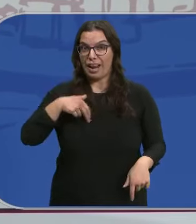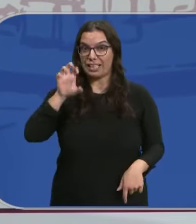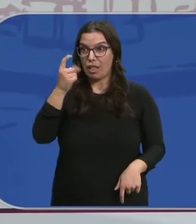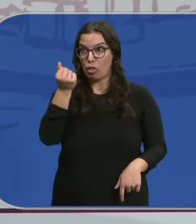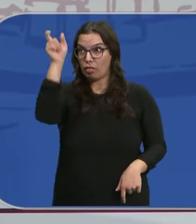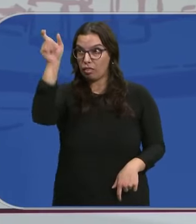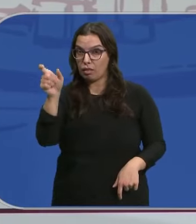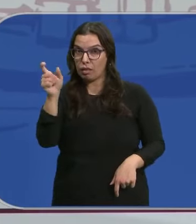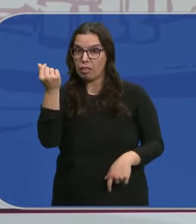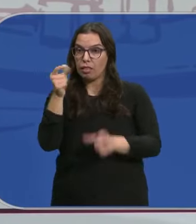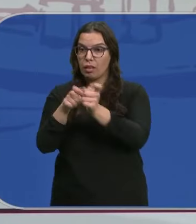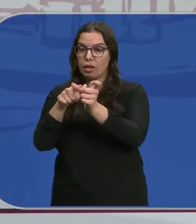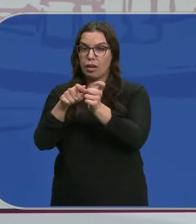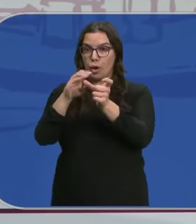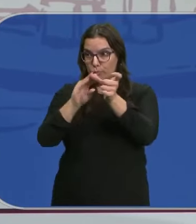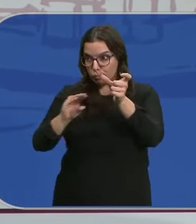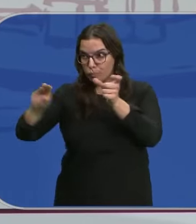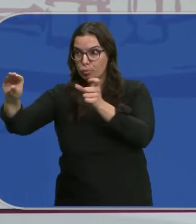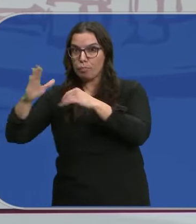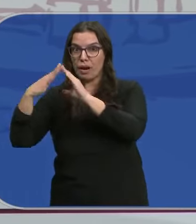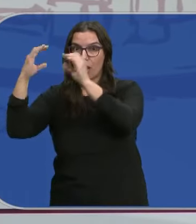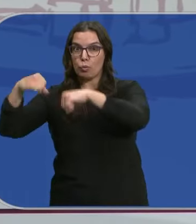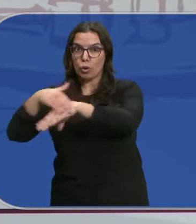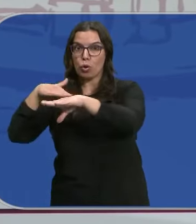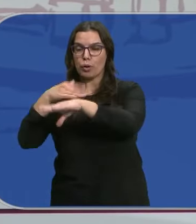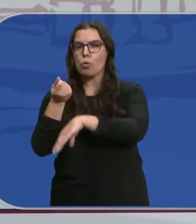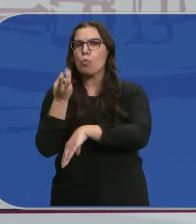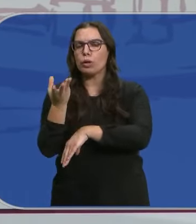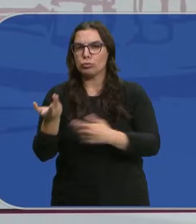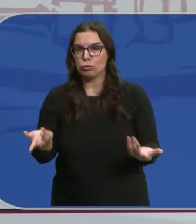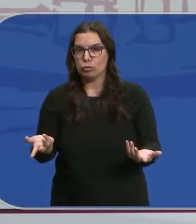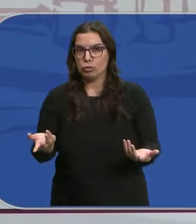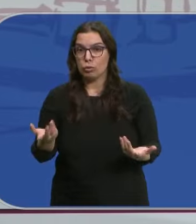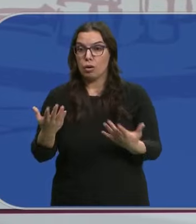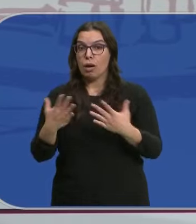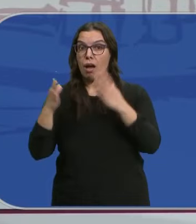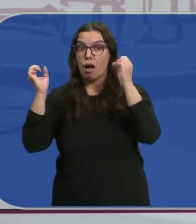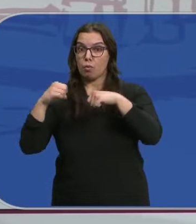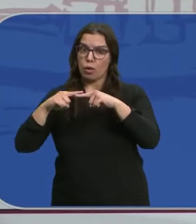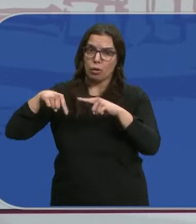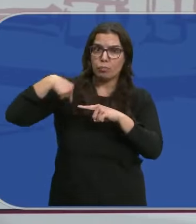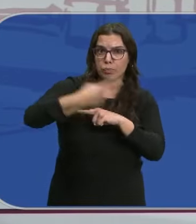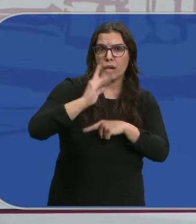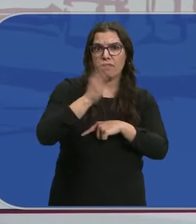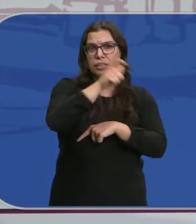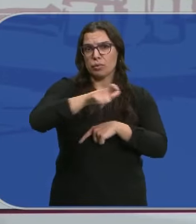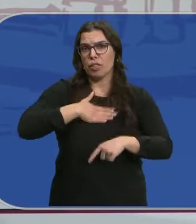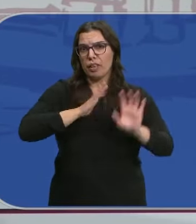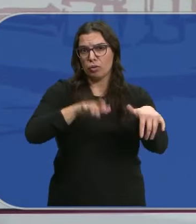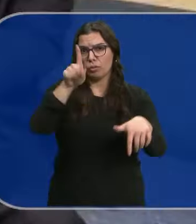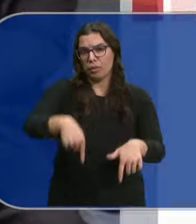Se van a tener que desviar para alcanzar estos acuerdos de gobierno Acuerdos que sin duda van a afectar de manera muy clara también a los leoneses